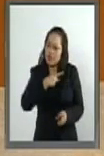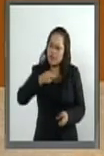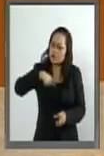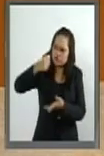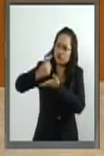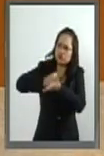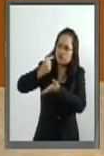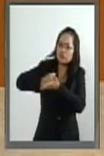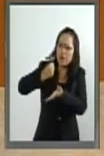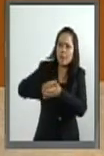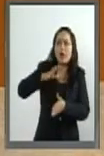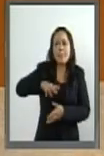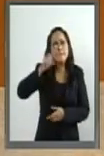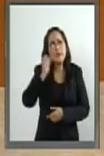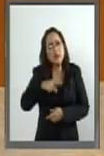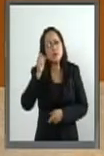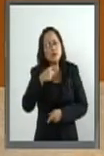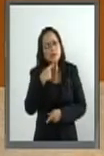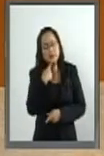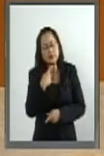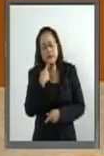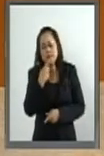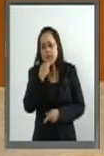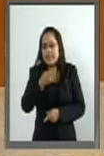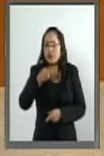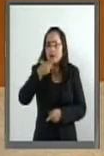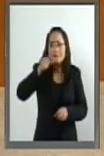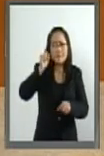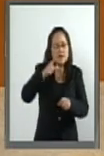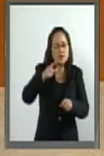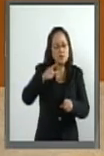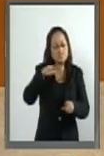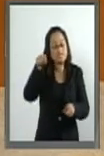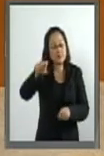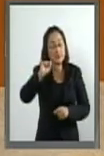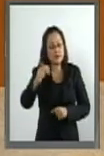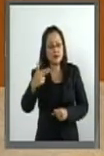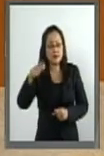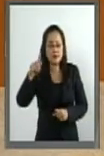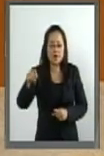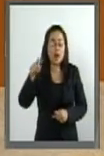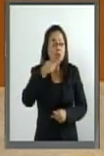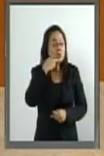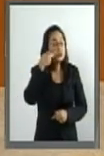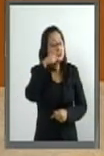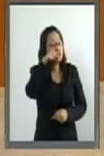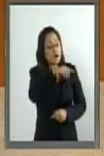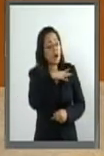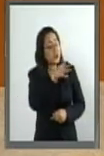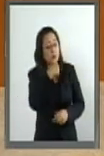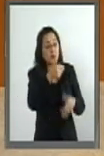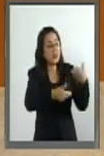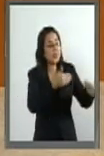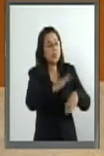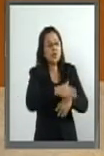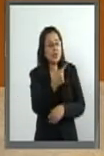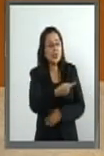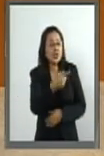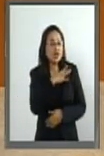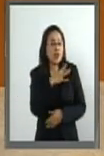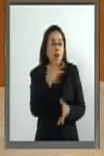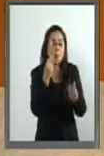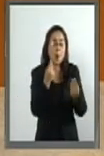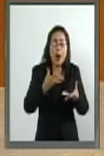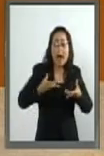aunque yo parezca disco rayado, porque Hacienda nos va a decir que esto no procede, es mucho